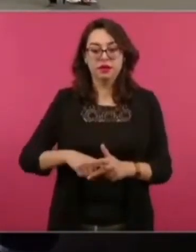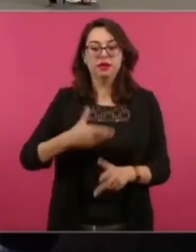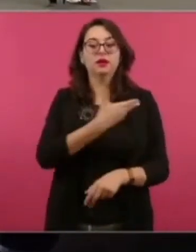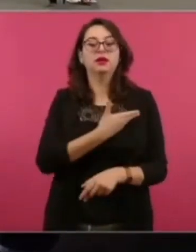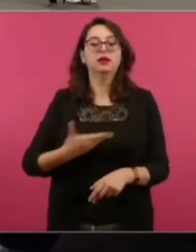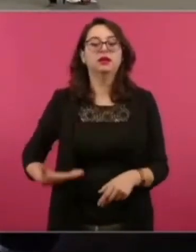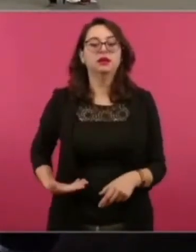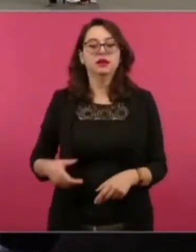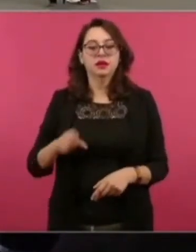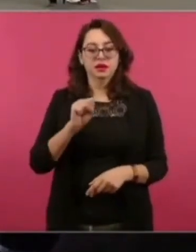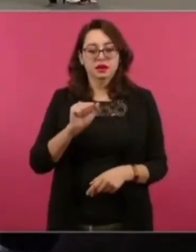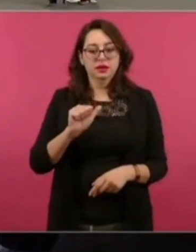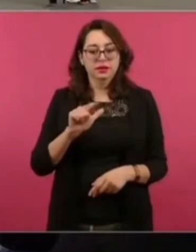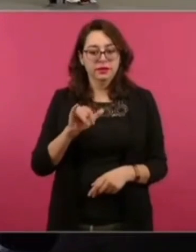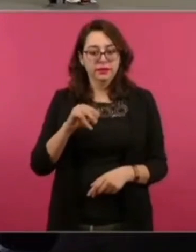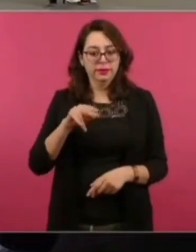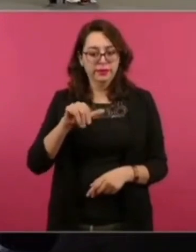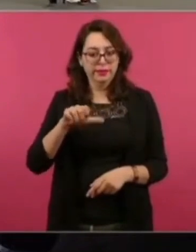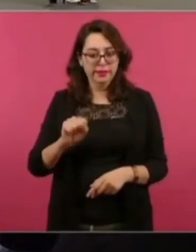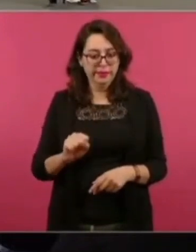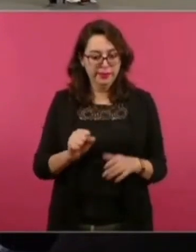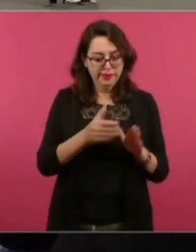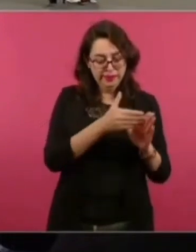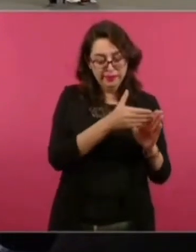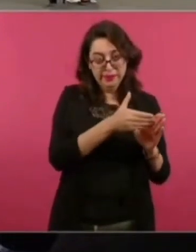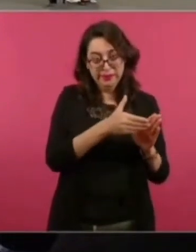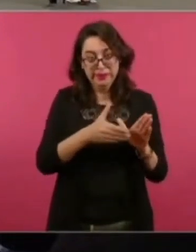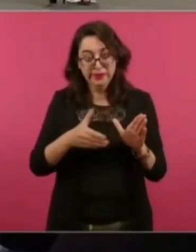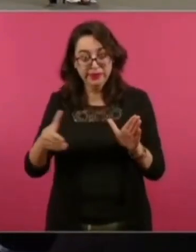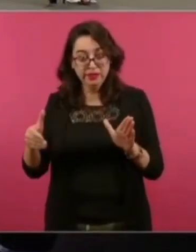que fue el tiempo de la piñata